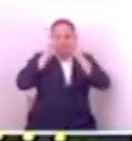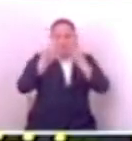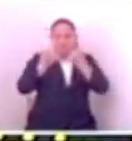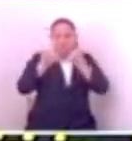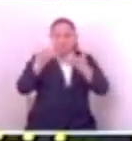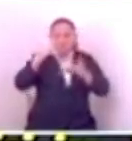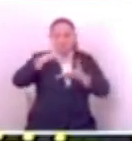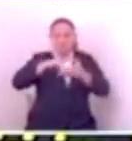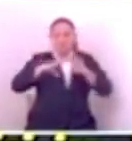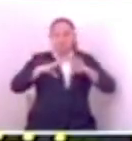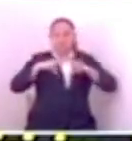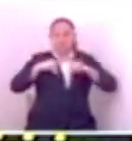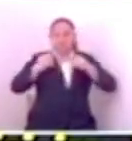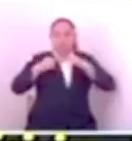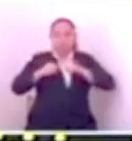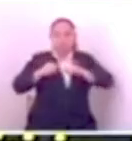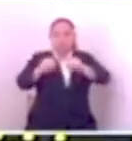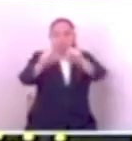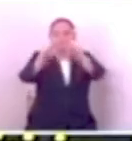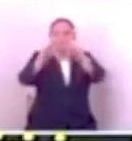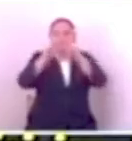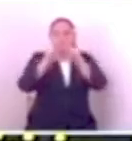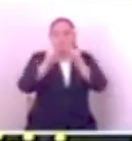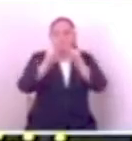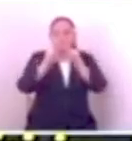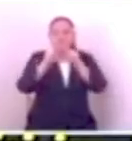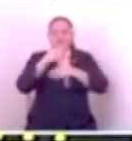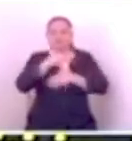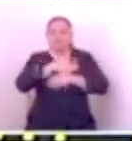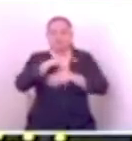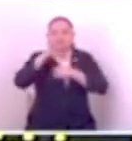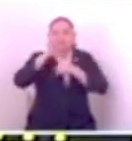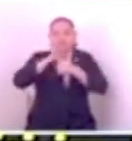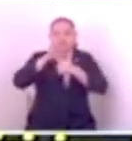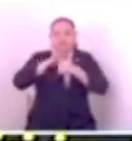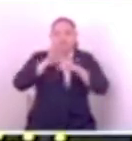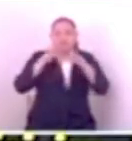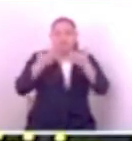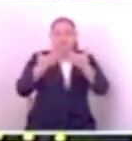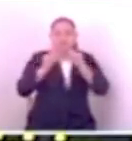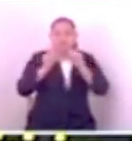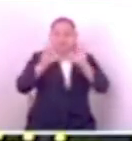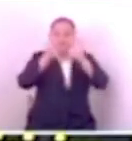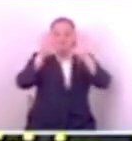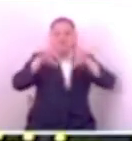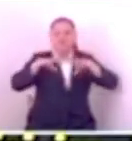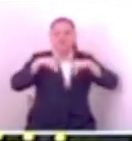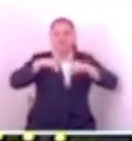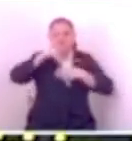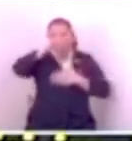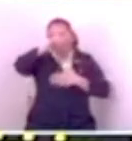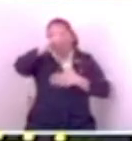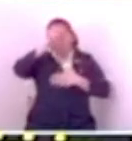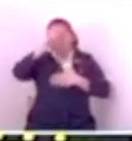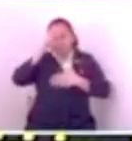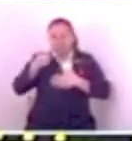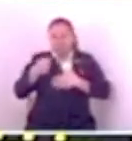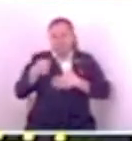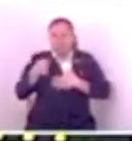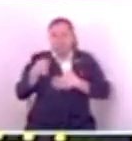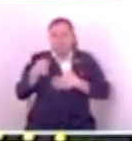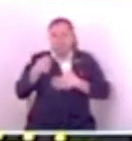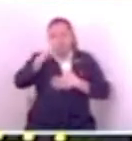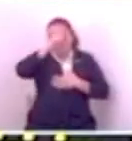quiero ratificar cómo lo he venido haciendo, que voy a votar. Y, por supuesto, reconocer el trabajo de la policía,